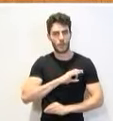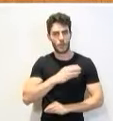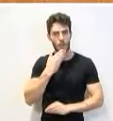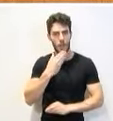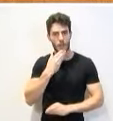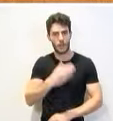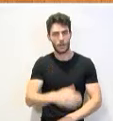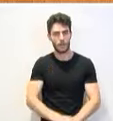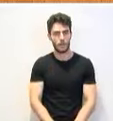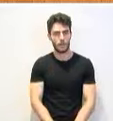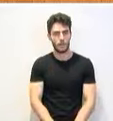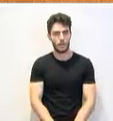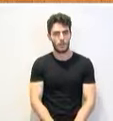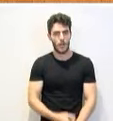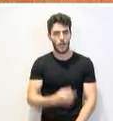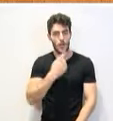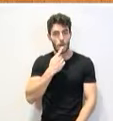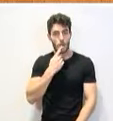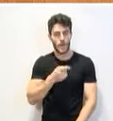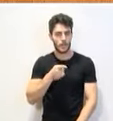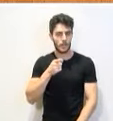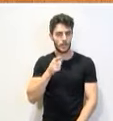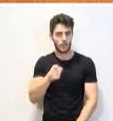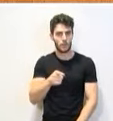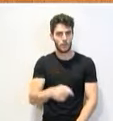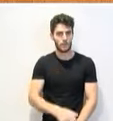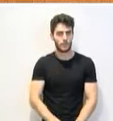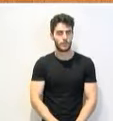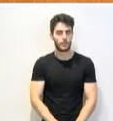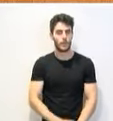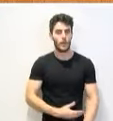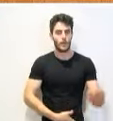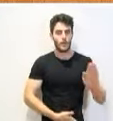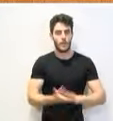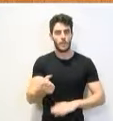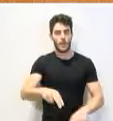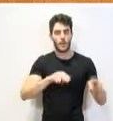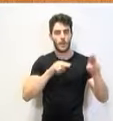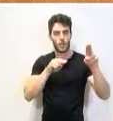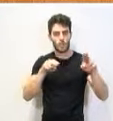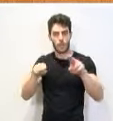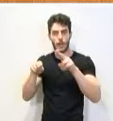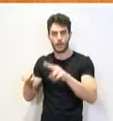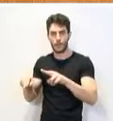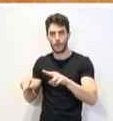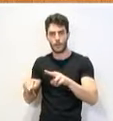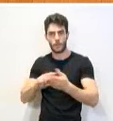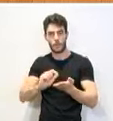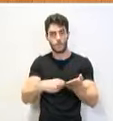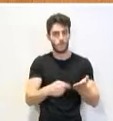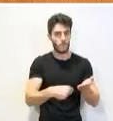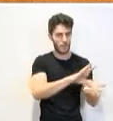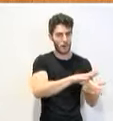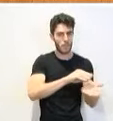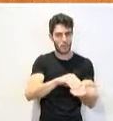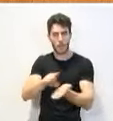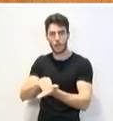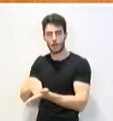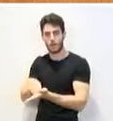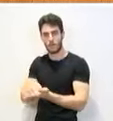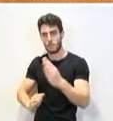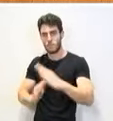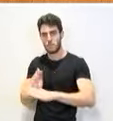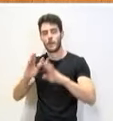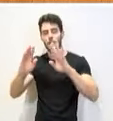usted que la Federación de Caza había dejado de recoger firmas. Y es cierto que dejó de